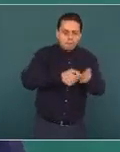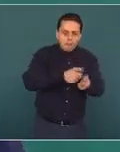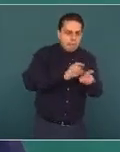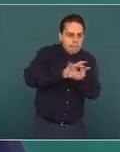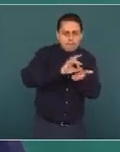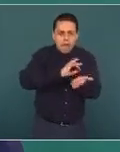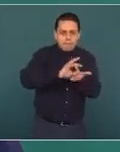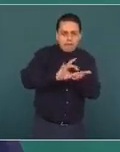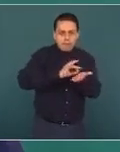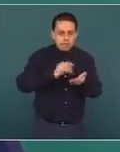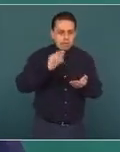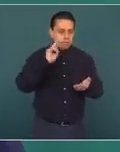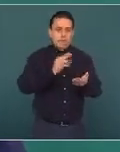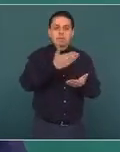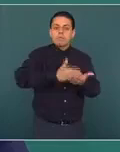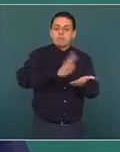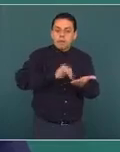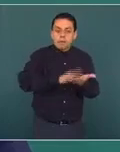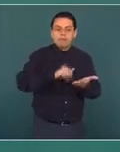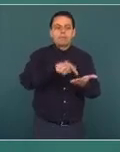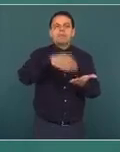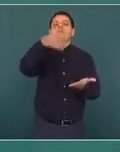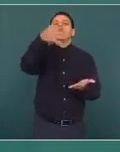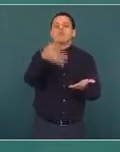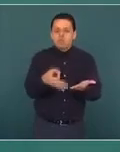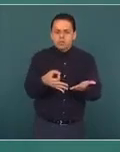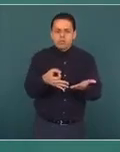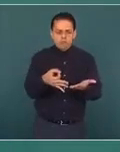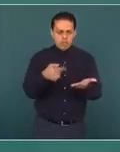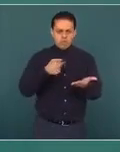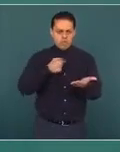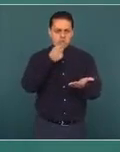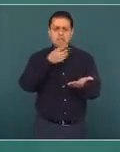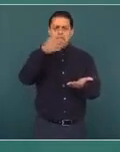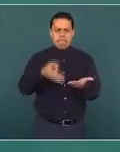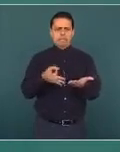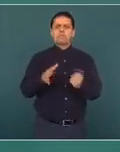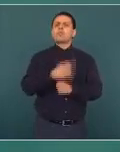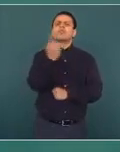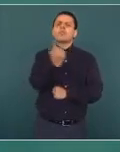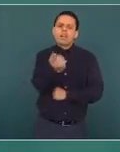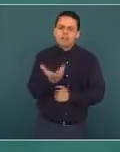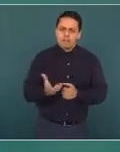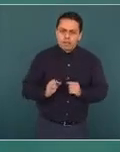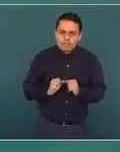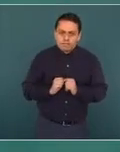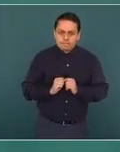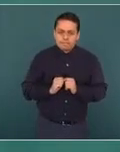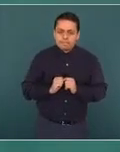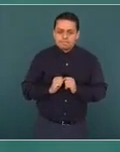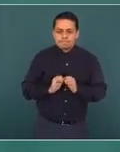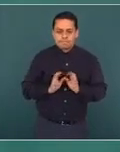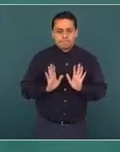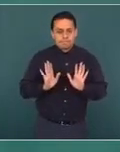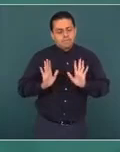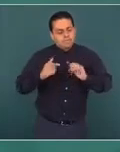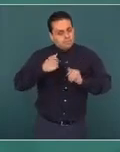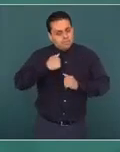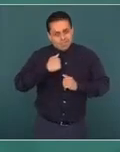¿Por qué digo que es auténtico o que, para no ser tan